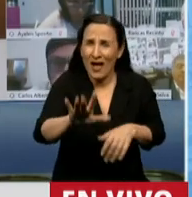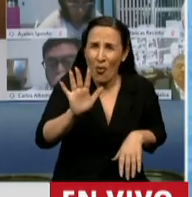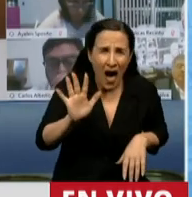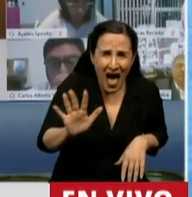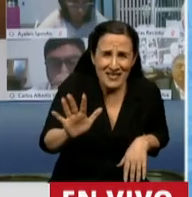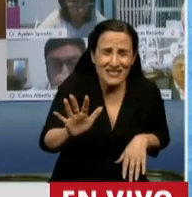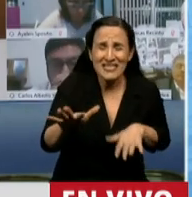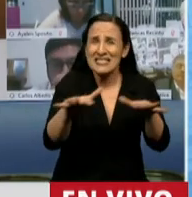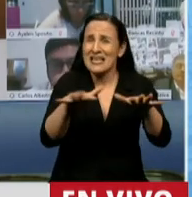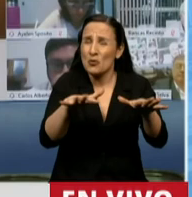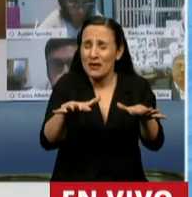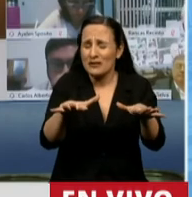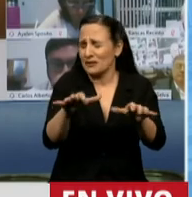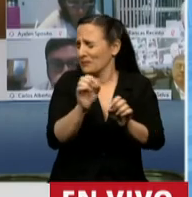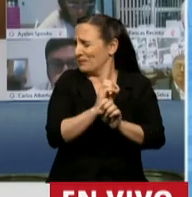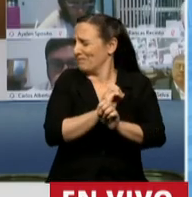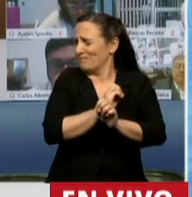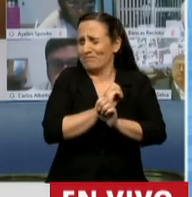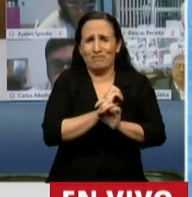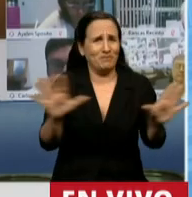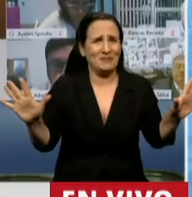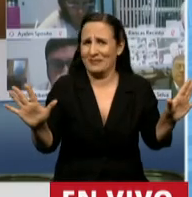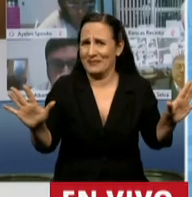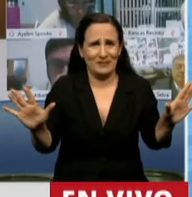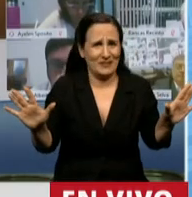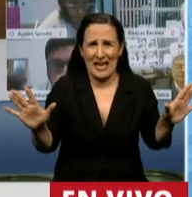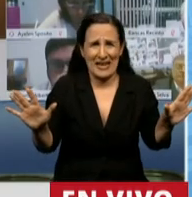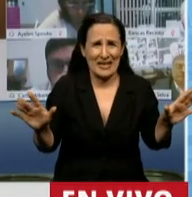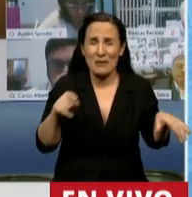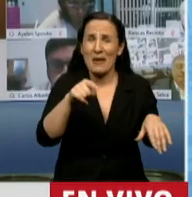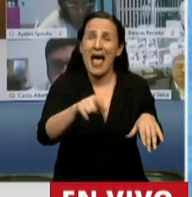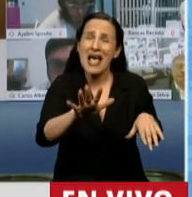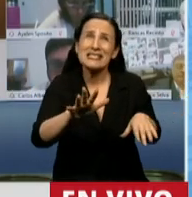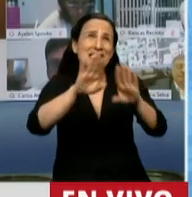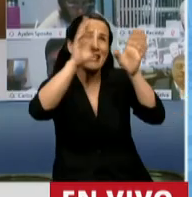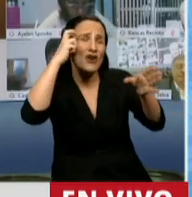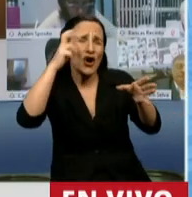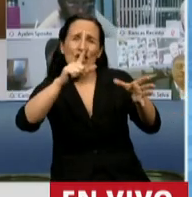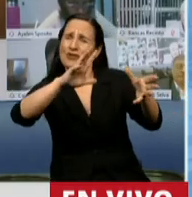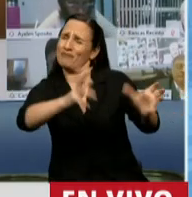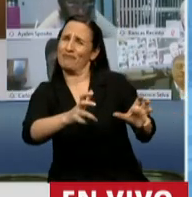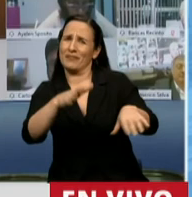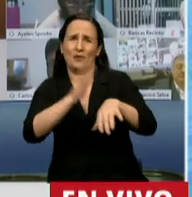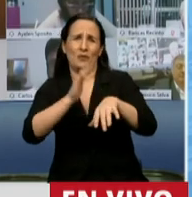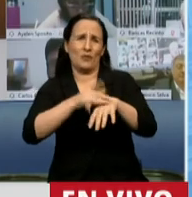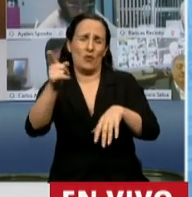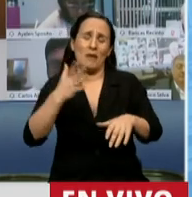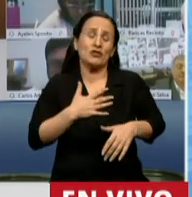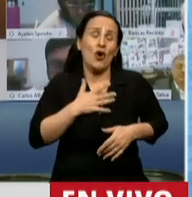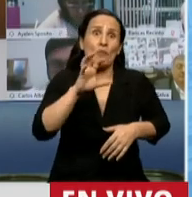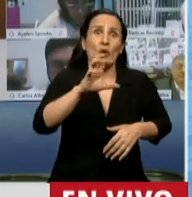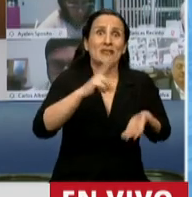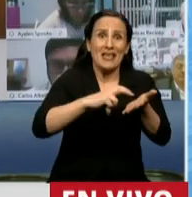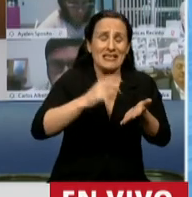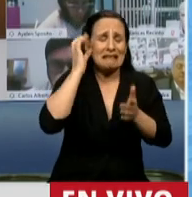tan lamentable, un hecho tan lamentable que lo único que hace dañar la restitución. Y como salteño, pido disculpas,